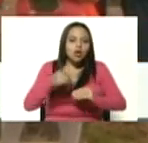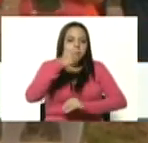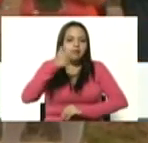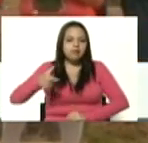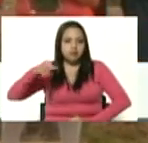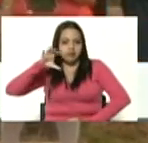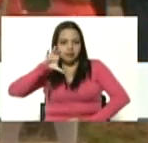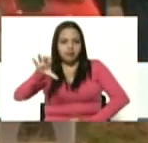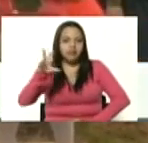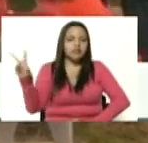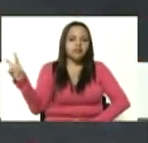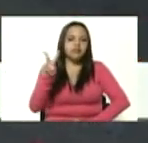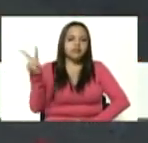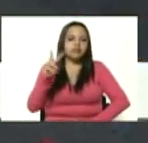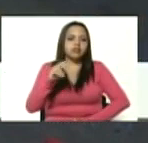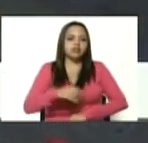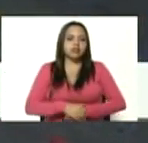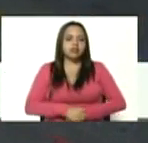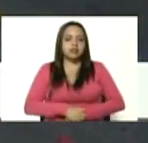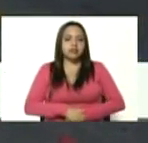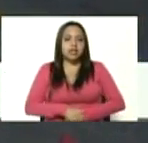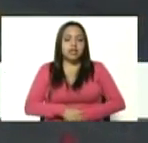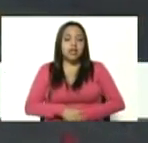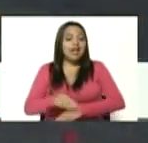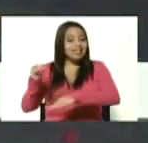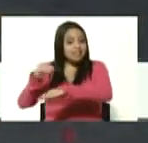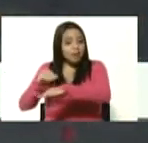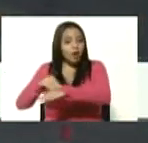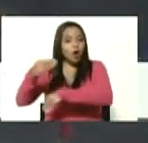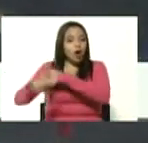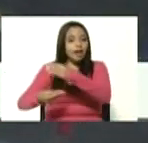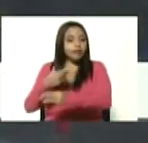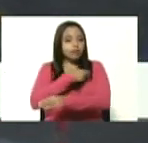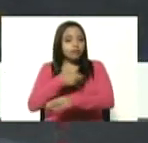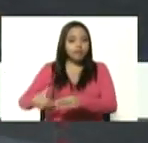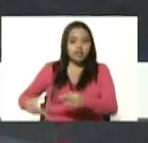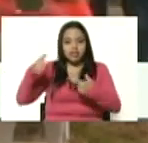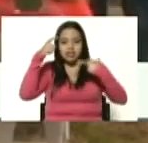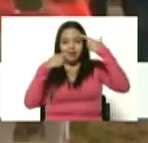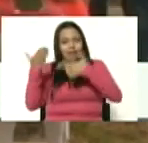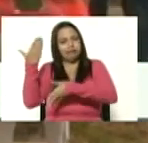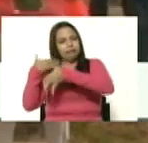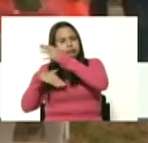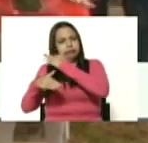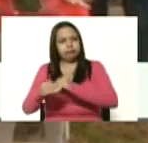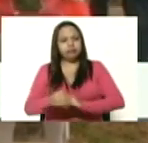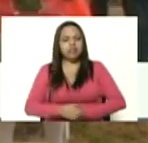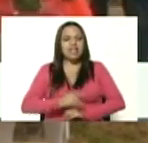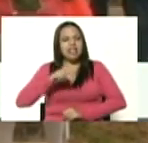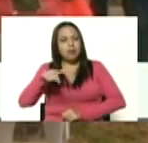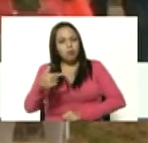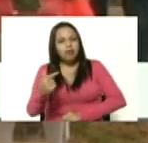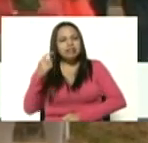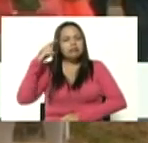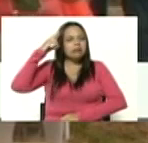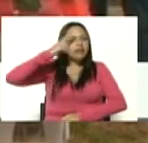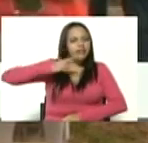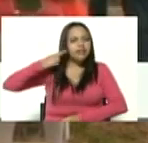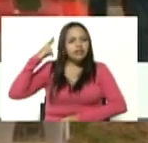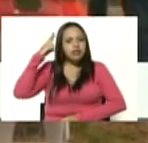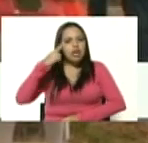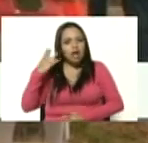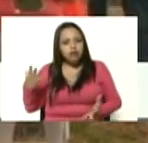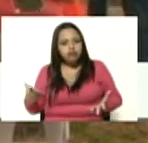y patriotas de Venezuela tras el llamado que nos hizo el comandante supremo después de reflexionar con la con la